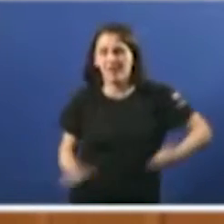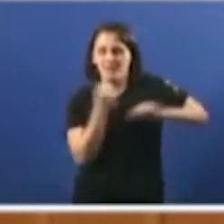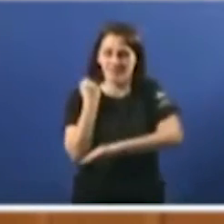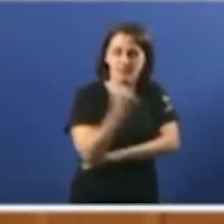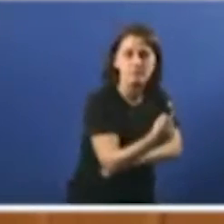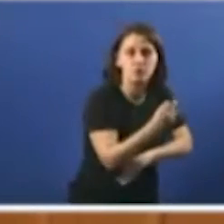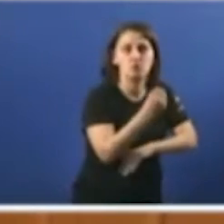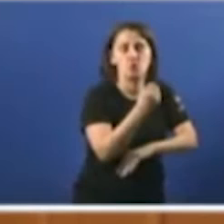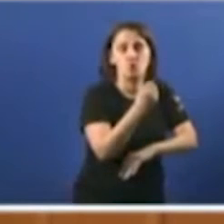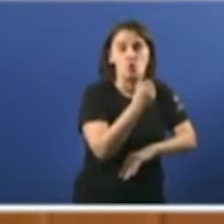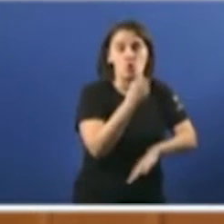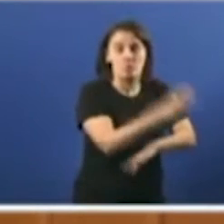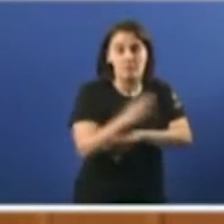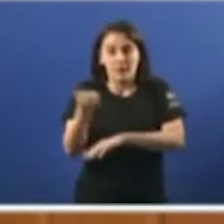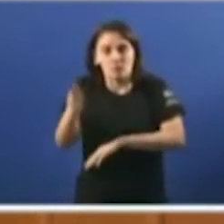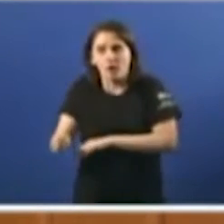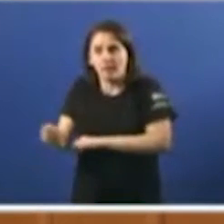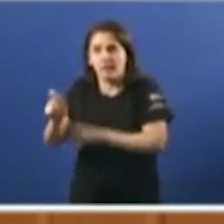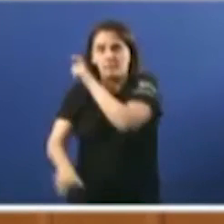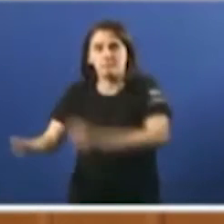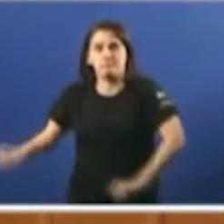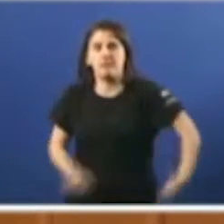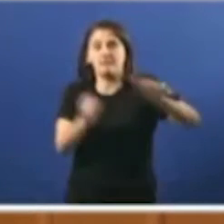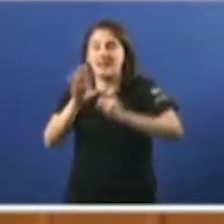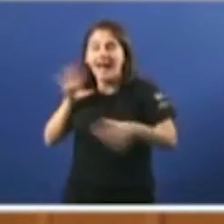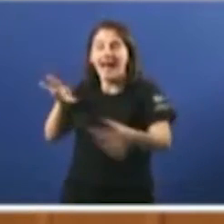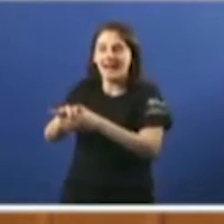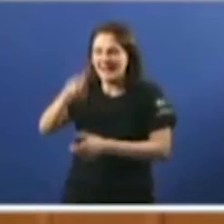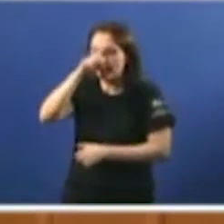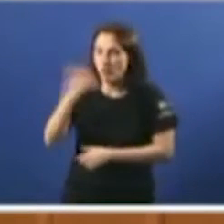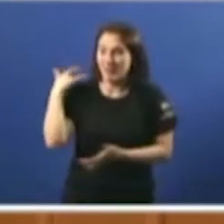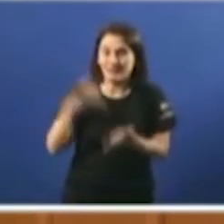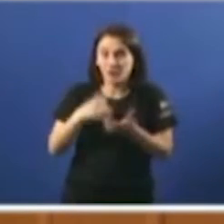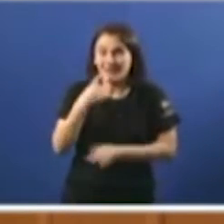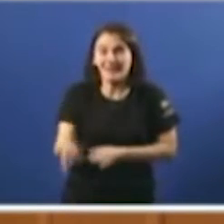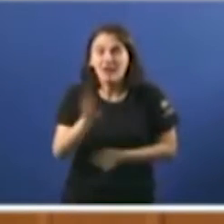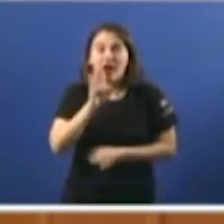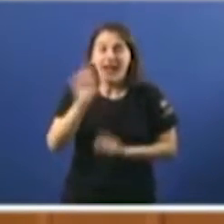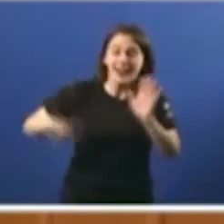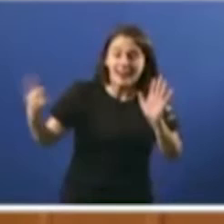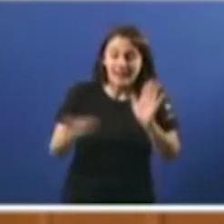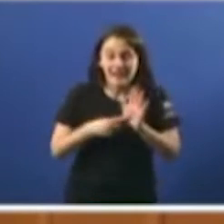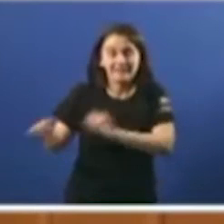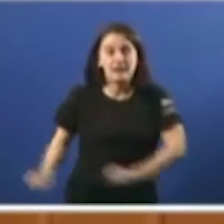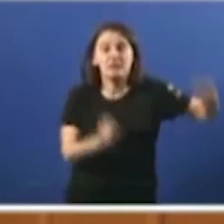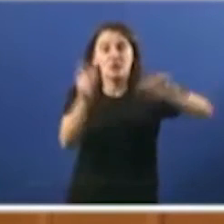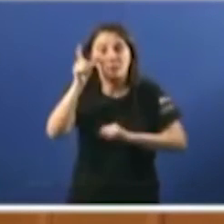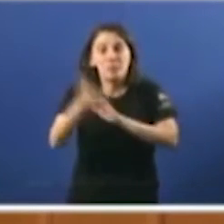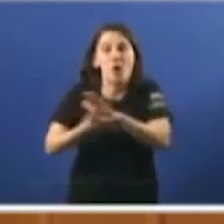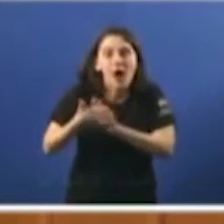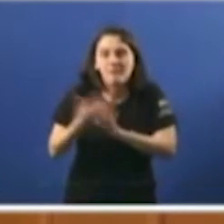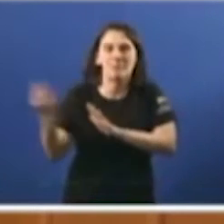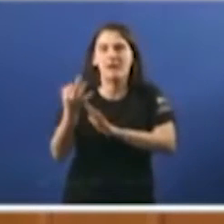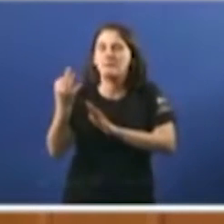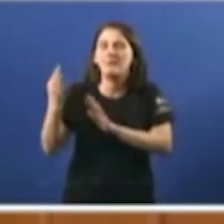en vez de defensor dos intereses da cidadanía. En ese senso queremos lembrar o que dicía antes precisamente a lei da valeduría do povo fala de